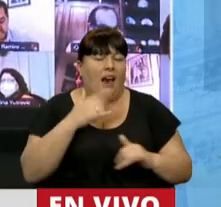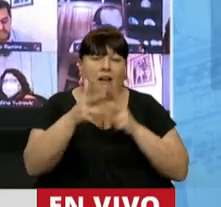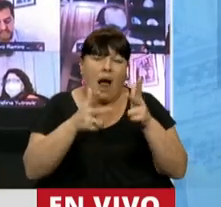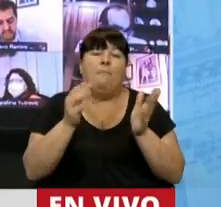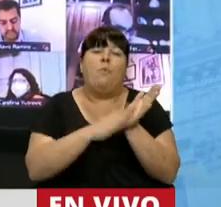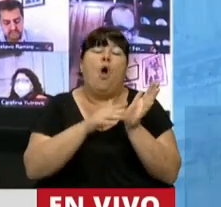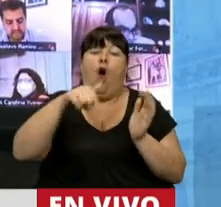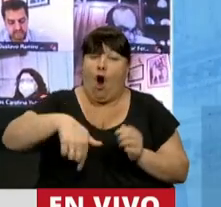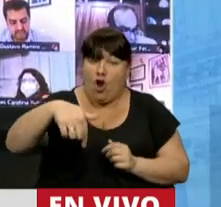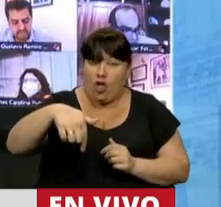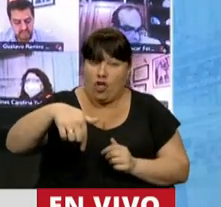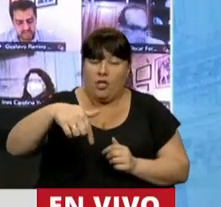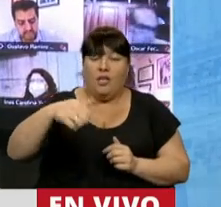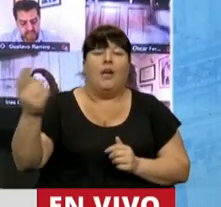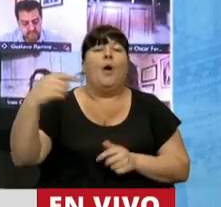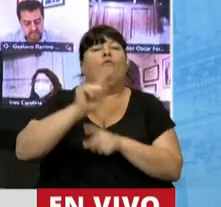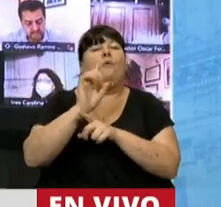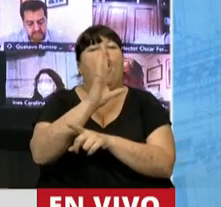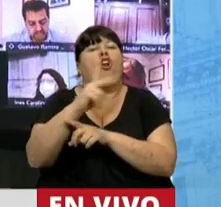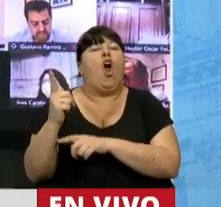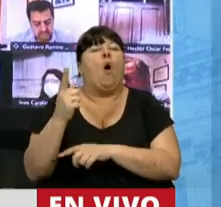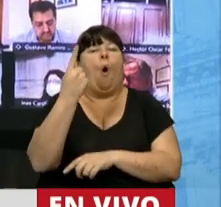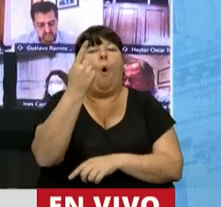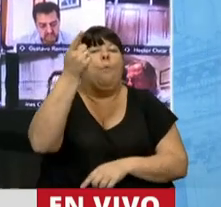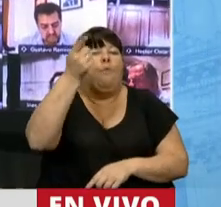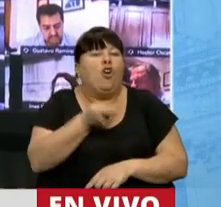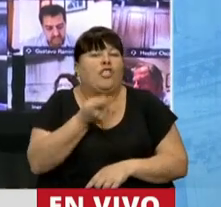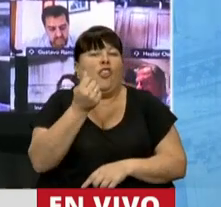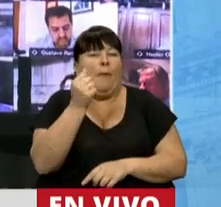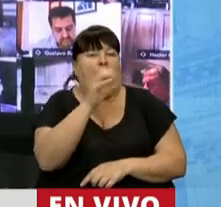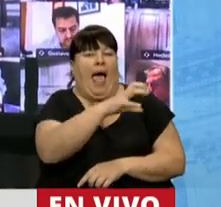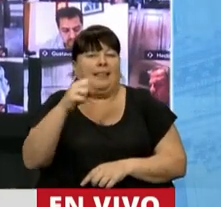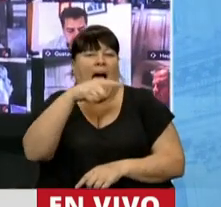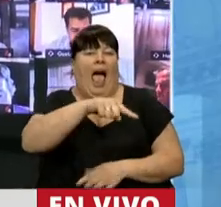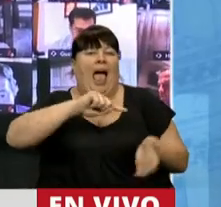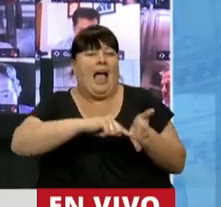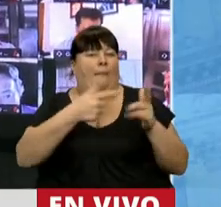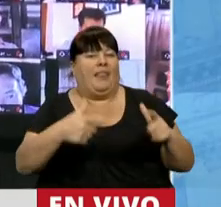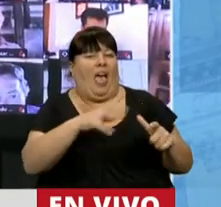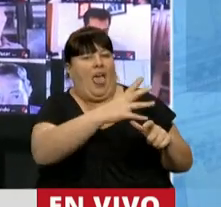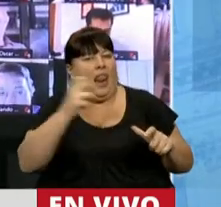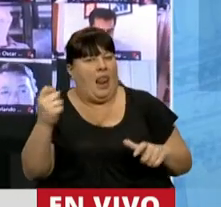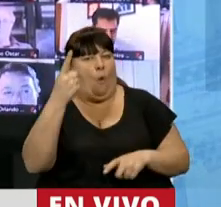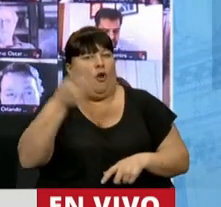testimonios de que hoy vinieron a robarle un punto de coparticipación a la Ciudad de Buenos Aires.